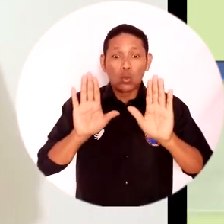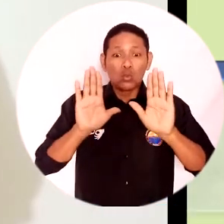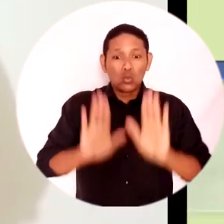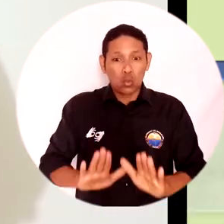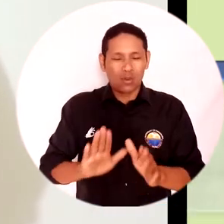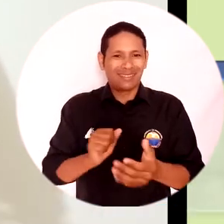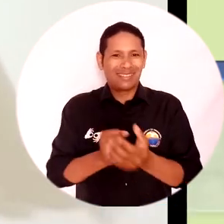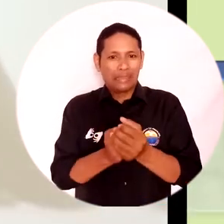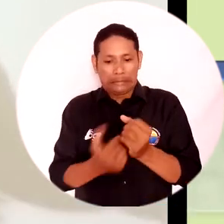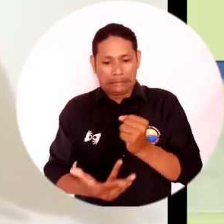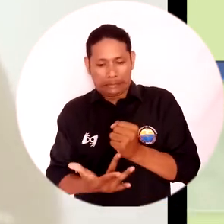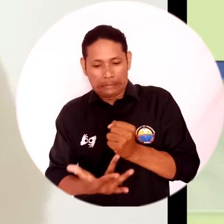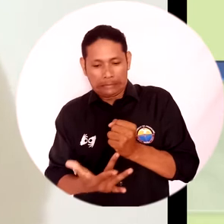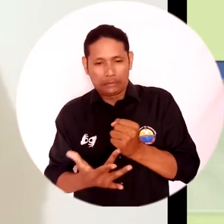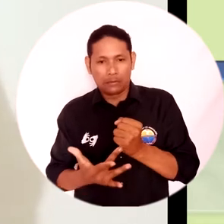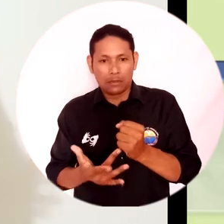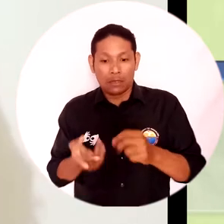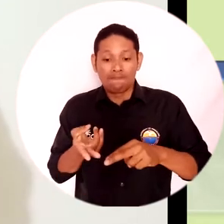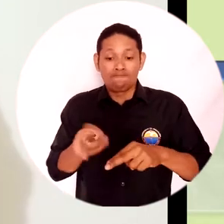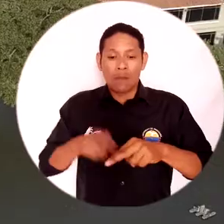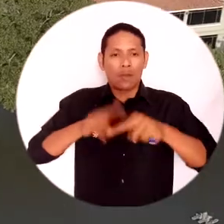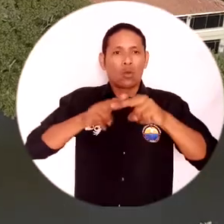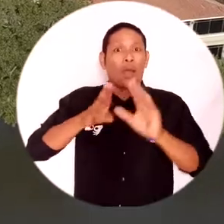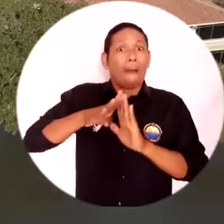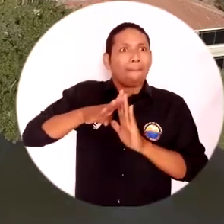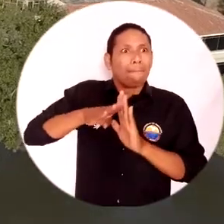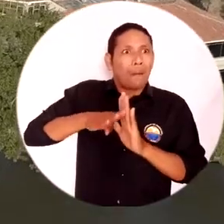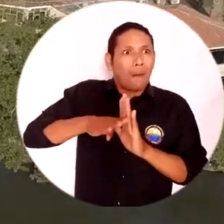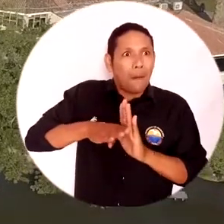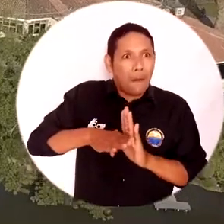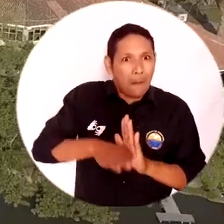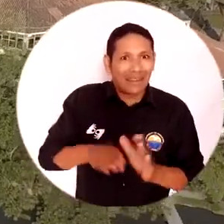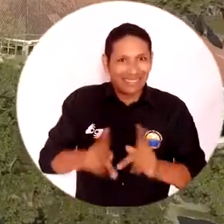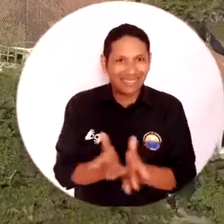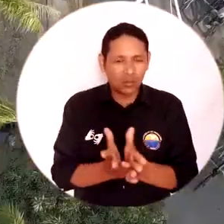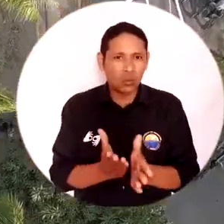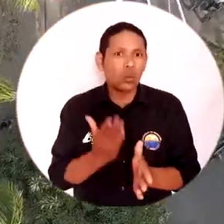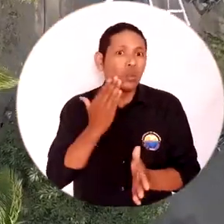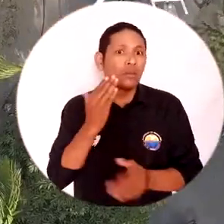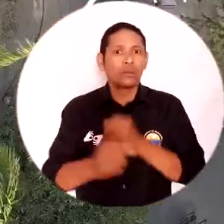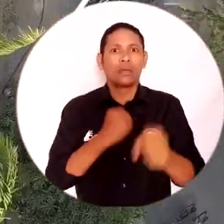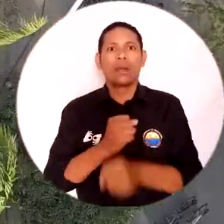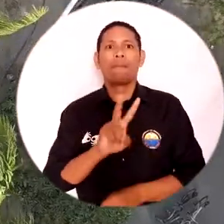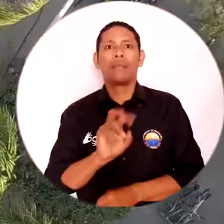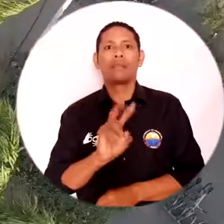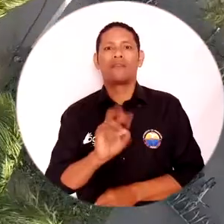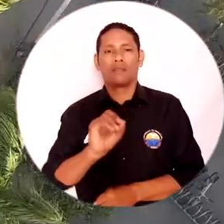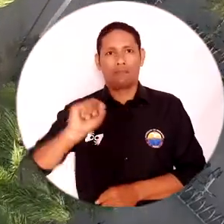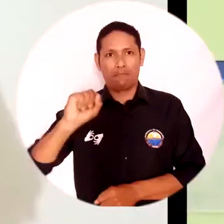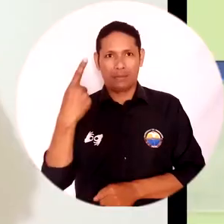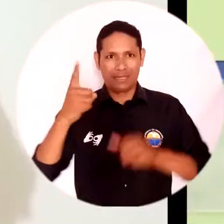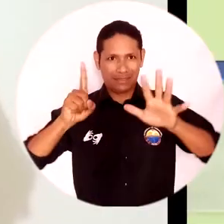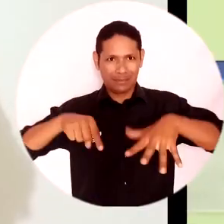un alivio en la condonación de los intereses de los créditos realizados por los estudiantes en el periodo